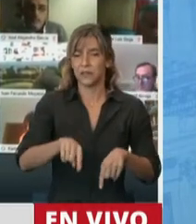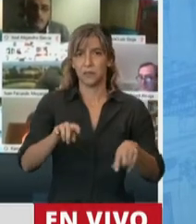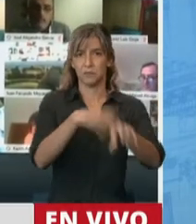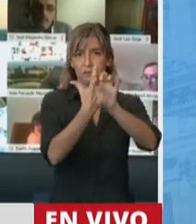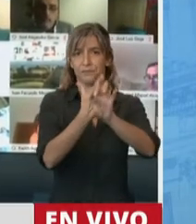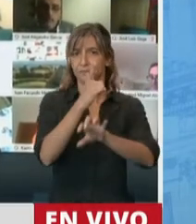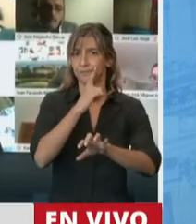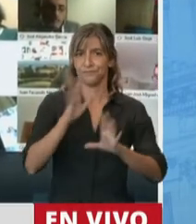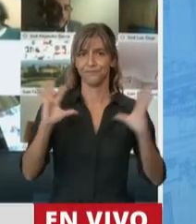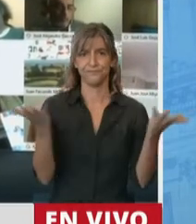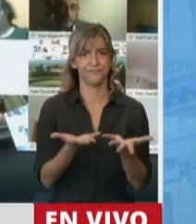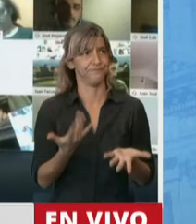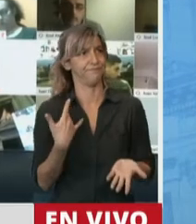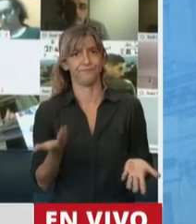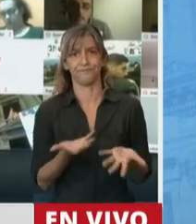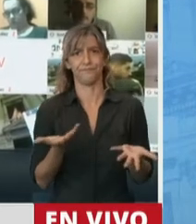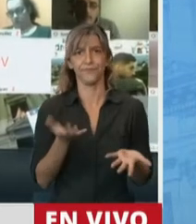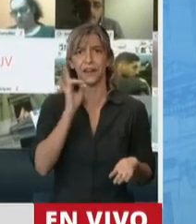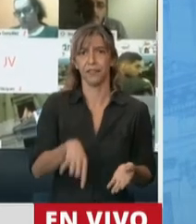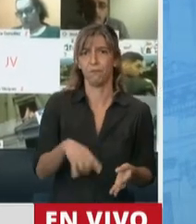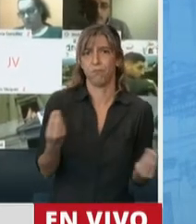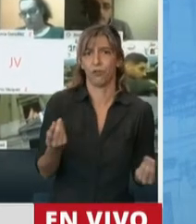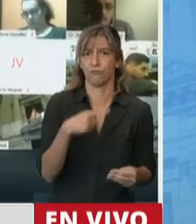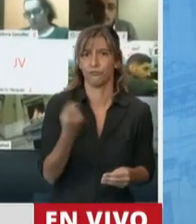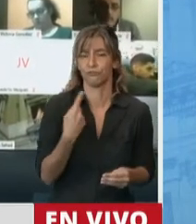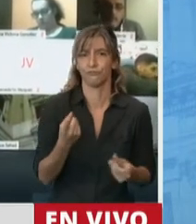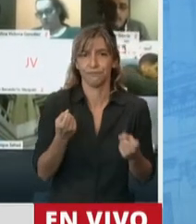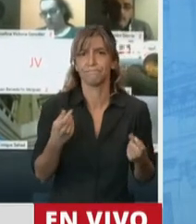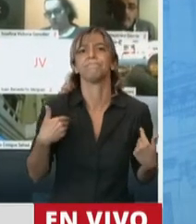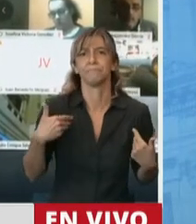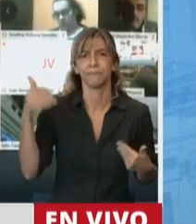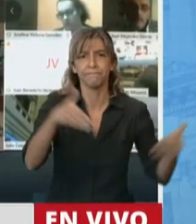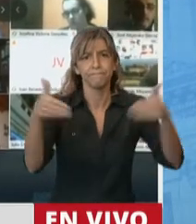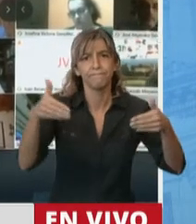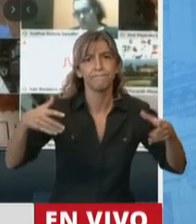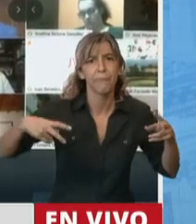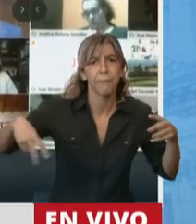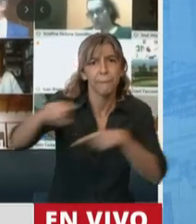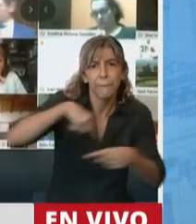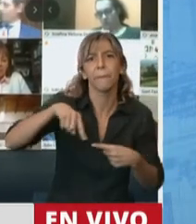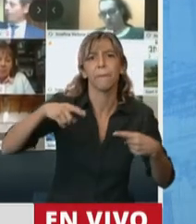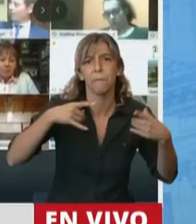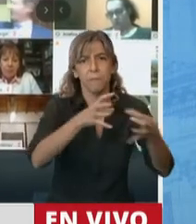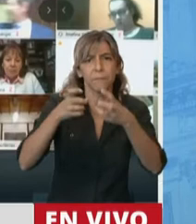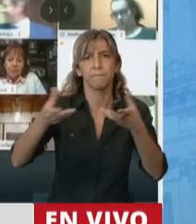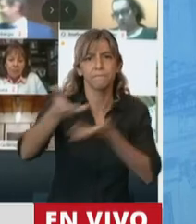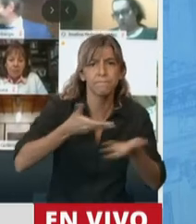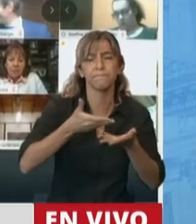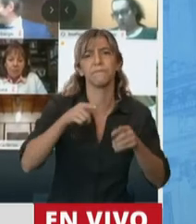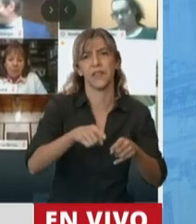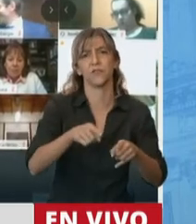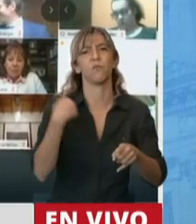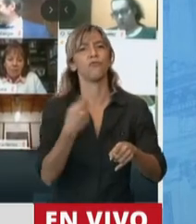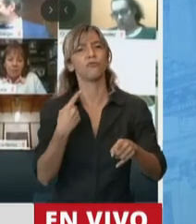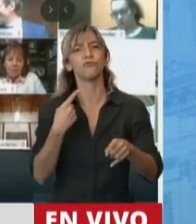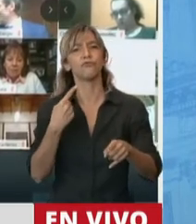que requiere presencialidad, porque estamos discutiendo sobre la vida de los trabajadores y de los